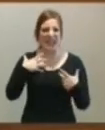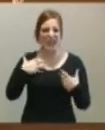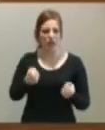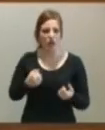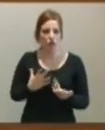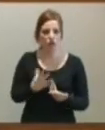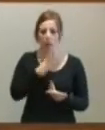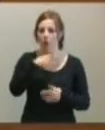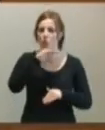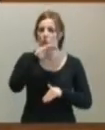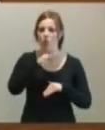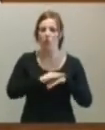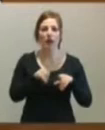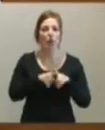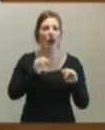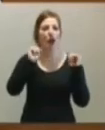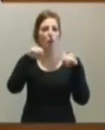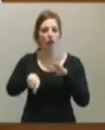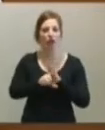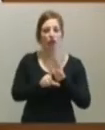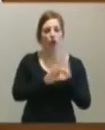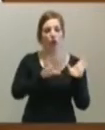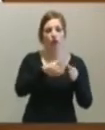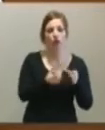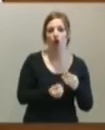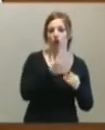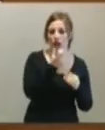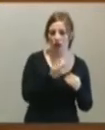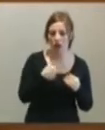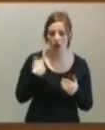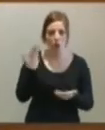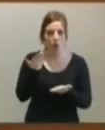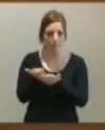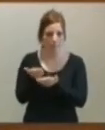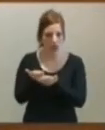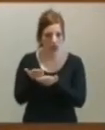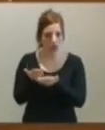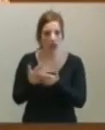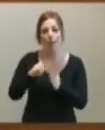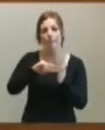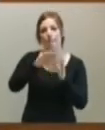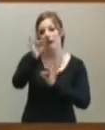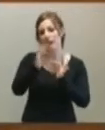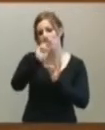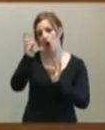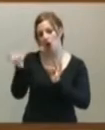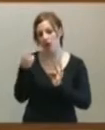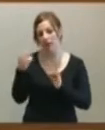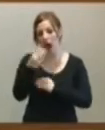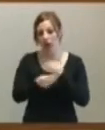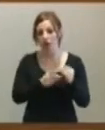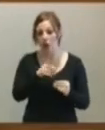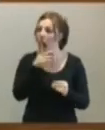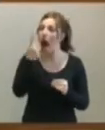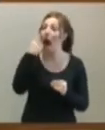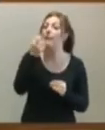se cumplan el acuerdo de legislatura con el Partido Socialista. Ya les pediré que nos impulsen otra serie de medidas que tenemos ahí y a ver si estamos de acuerdo también.